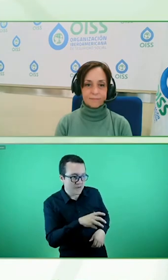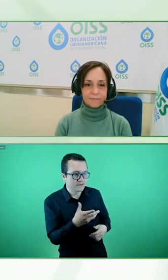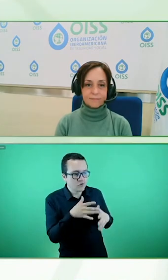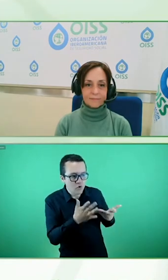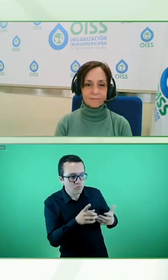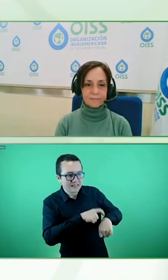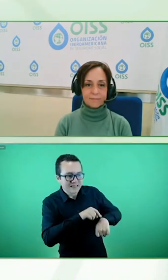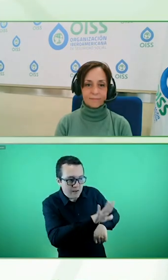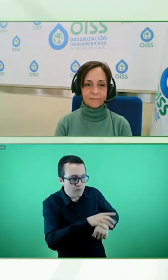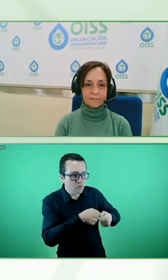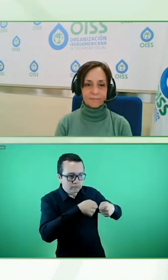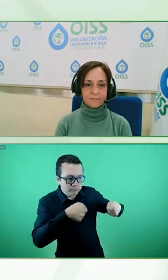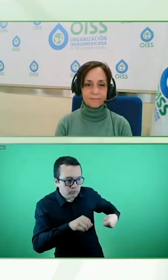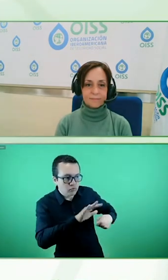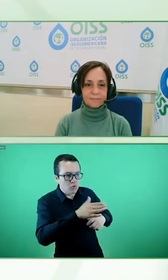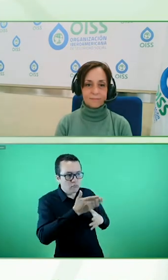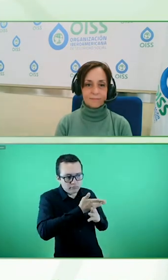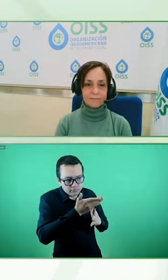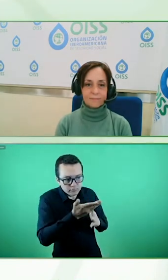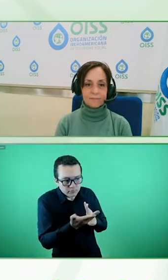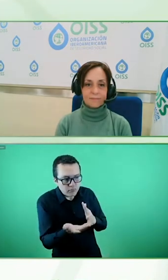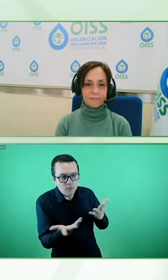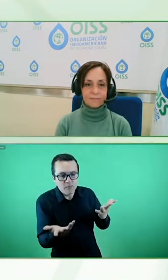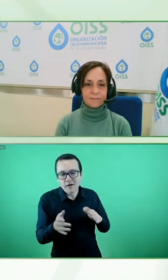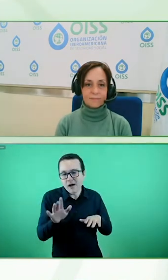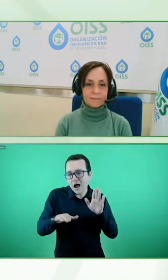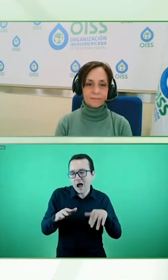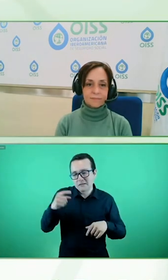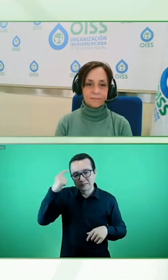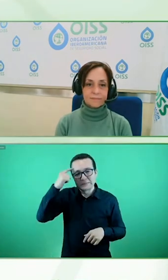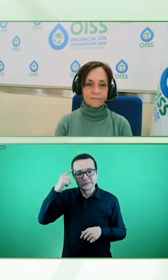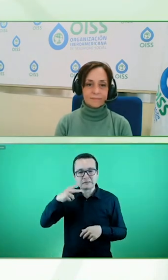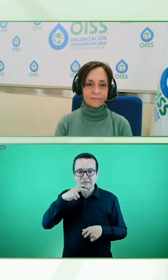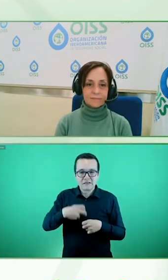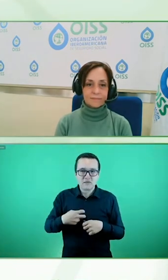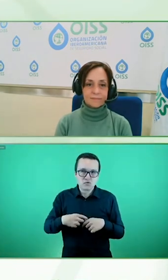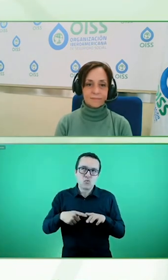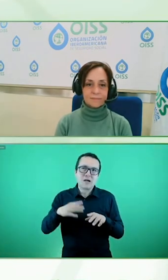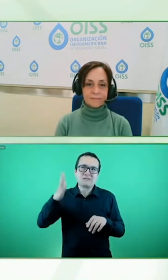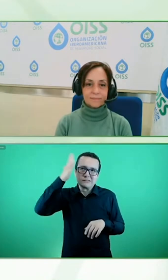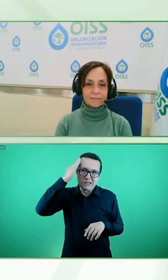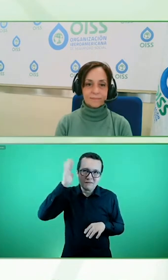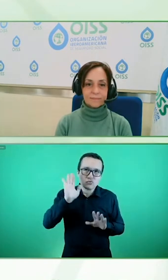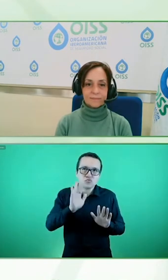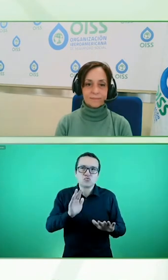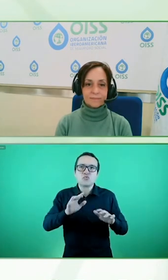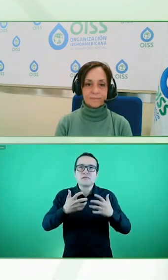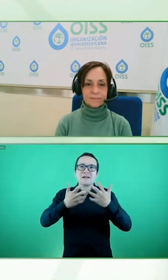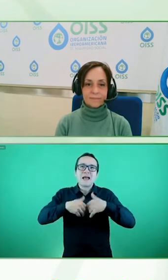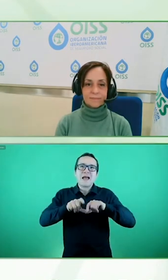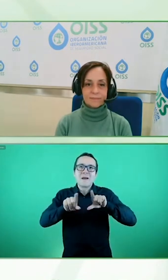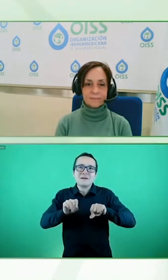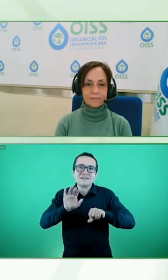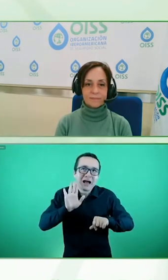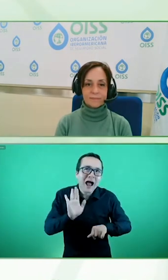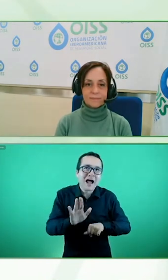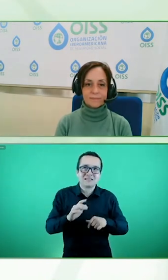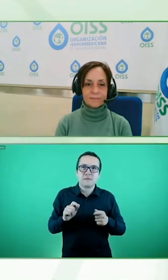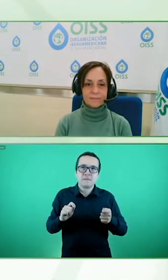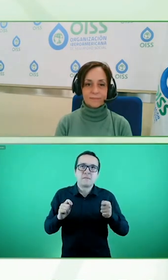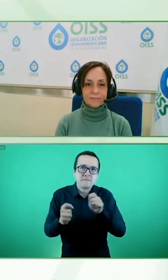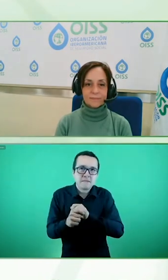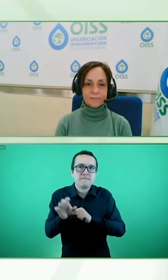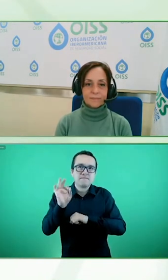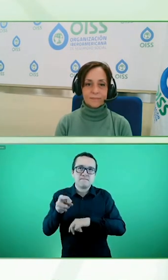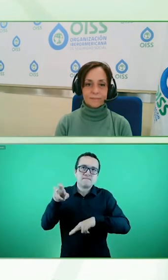es difícil colocar un cuando llevas mucho tiempo de cultura de cultura de compañía de una discapacidad de un puesto o no tener en